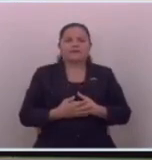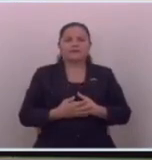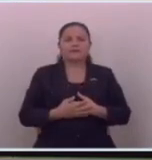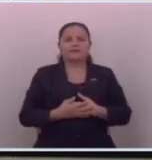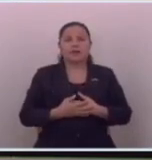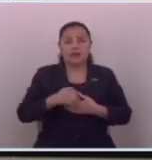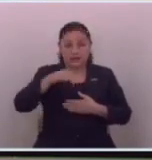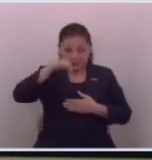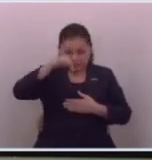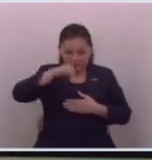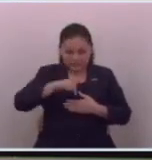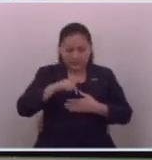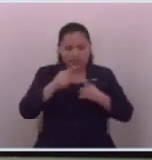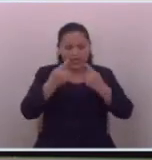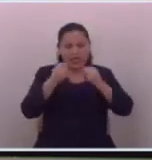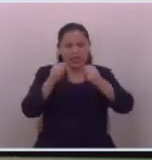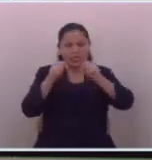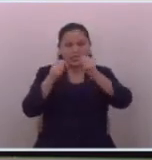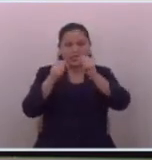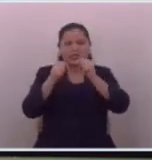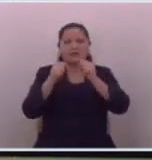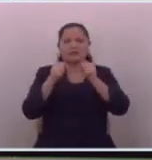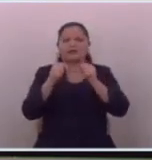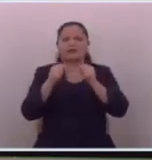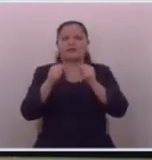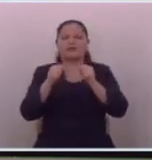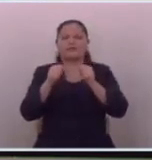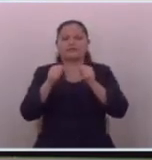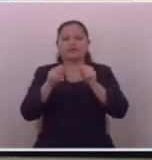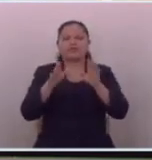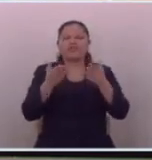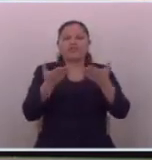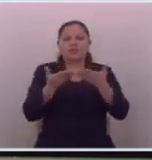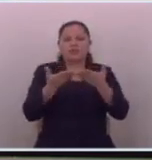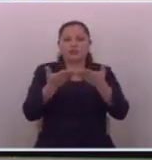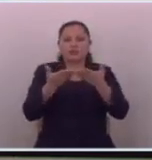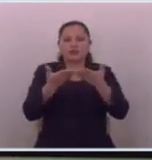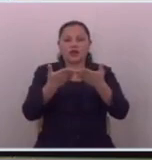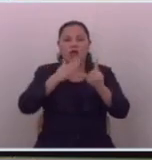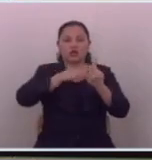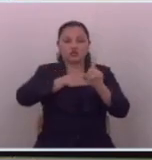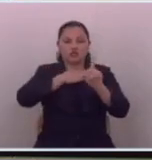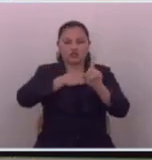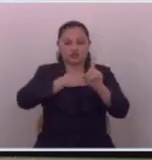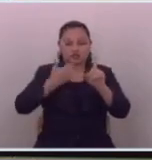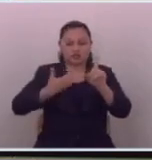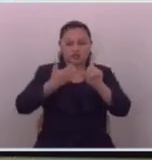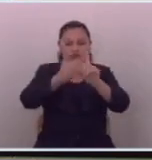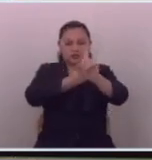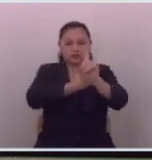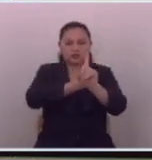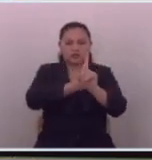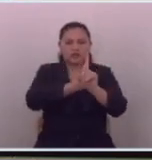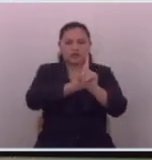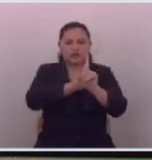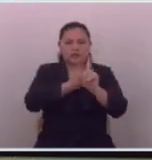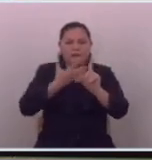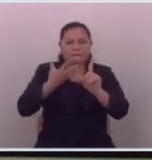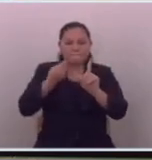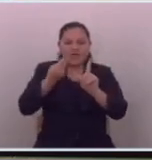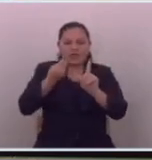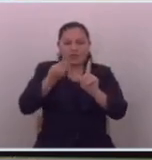aquí lo que intentaron intentaron fue salvequearnos como dice la gente en la calle